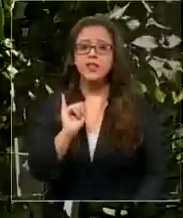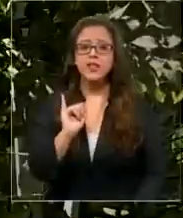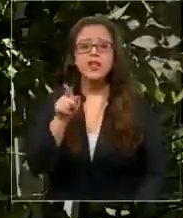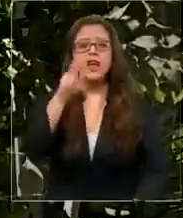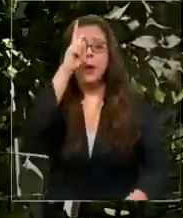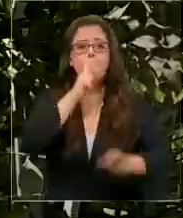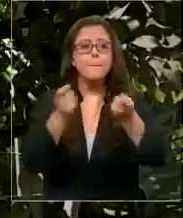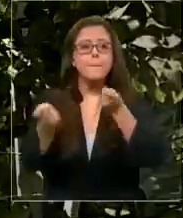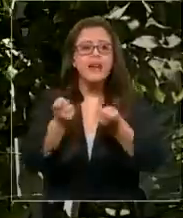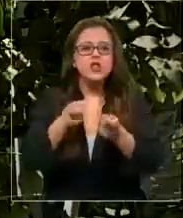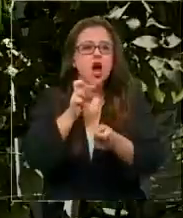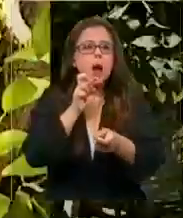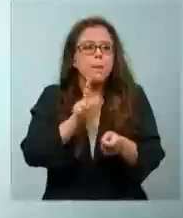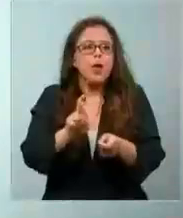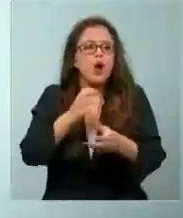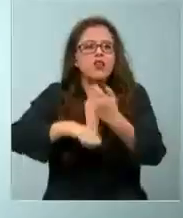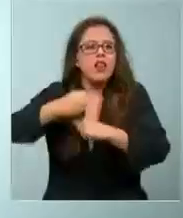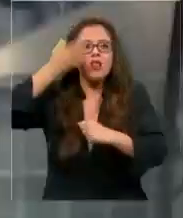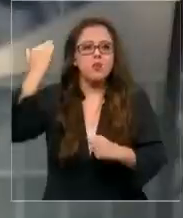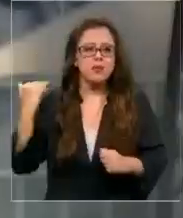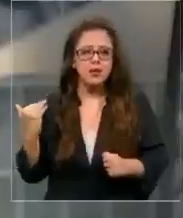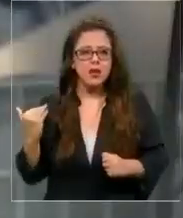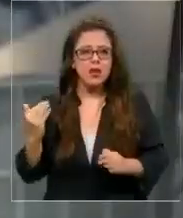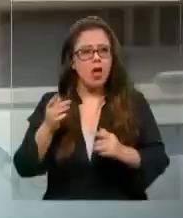bastante parecido al peor momento de la primera ola.